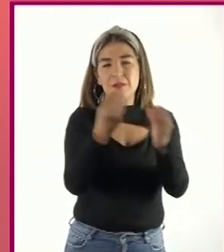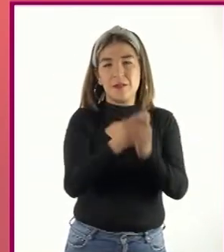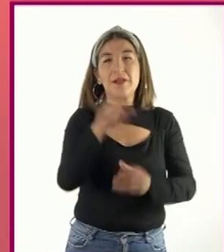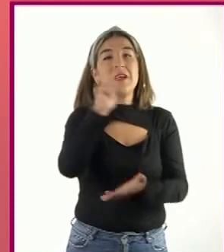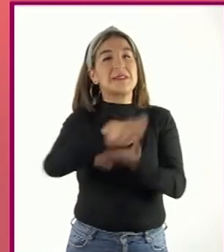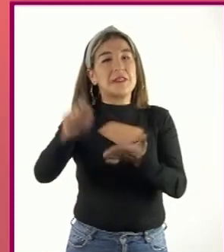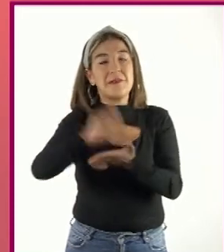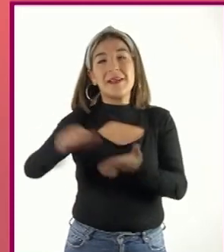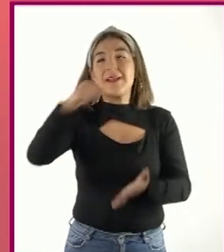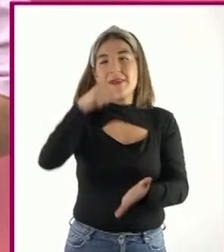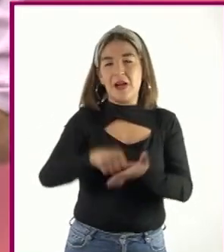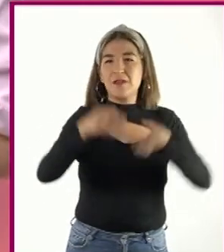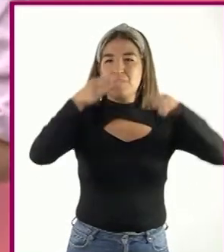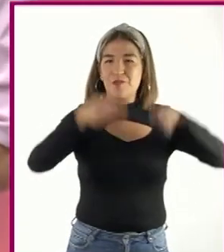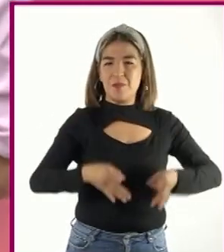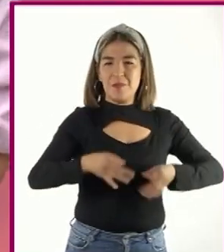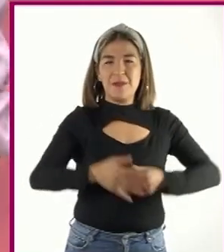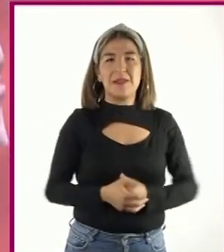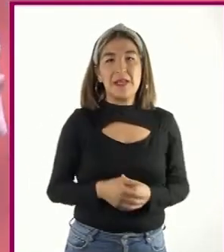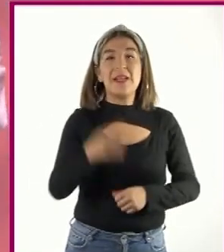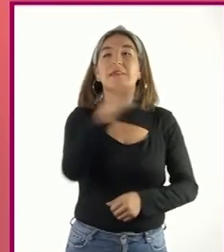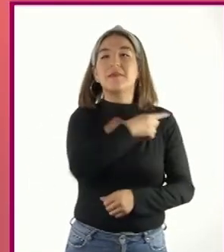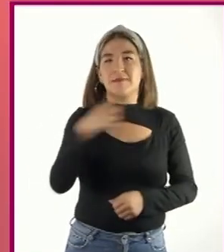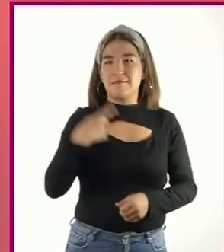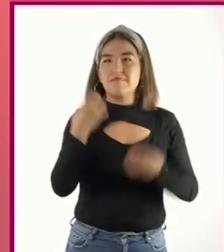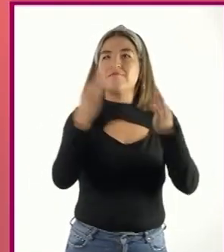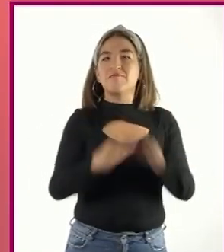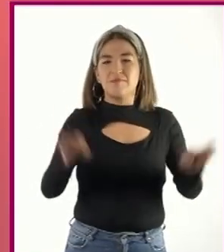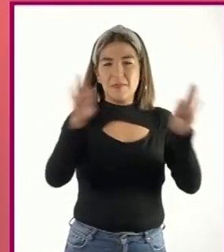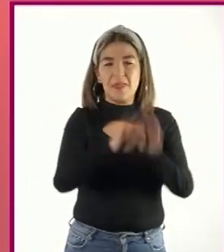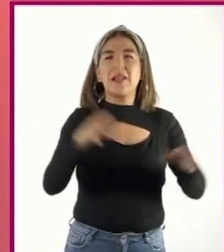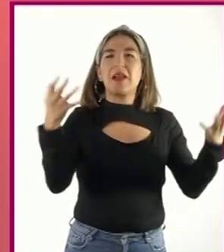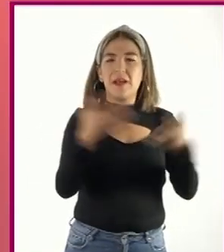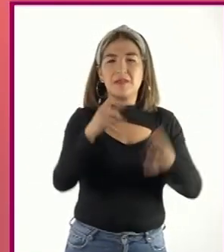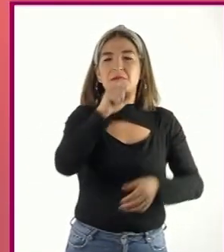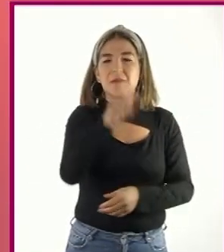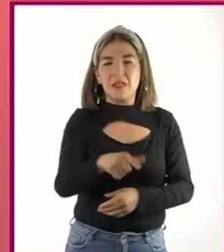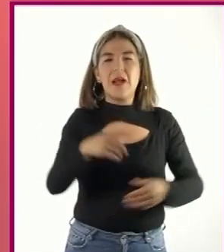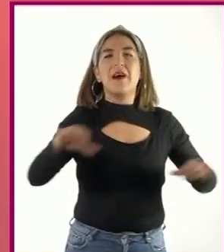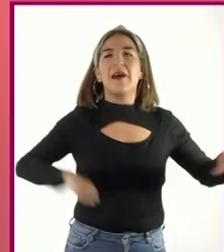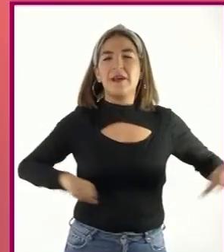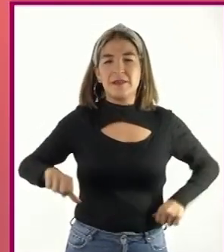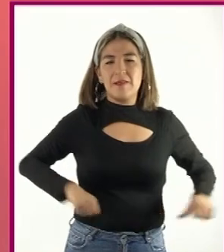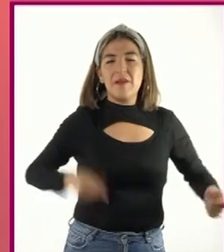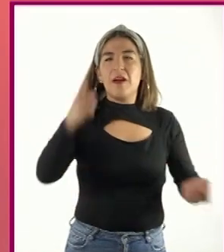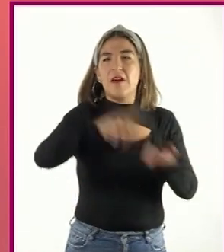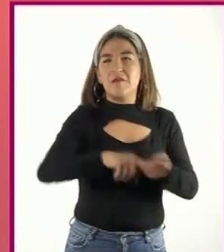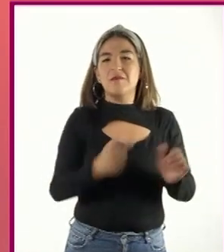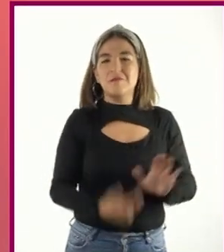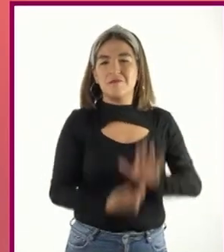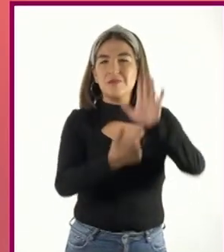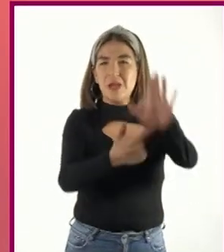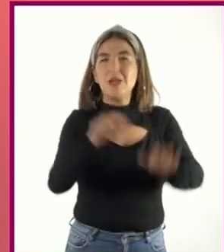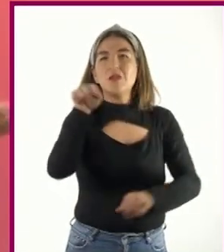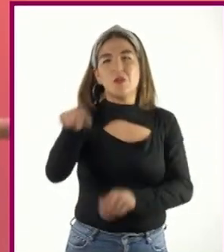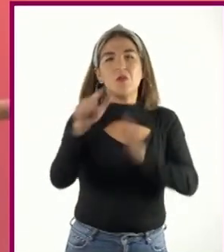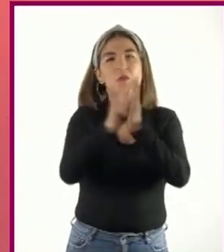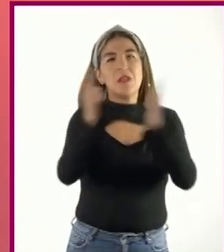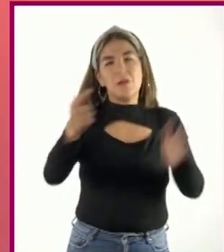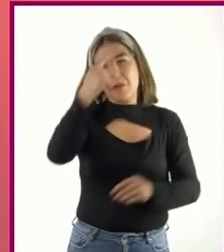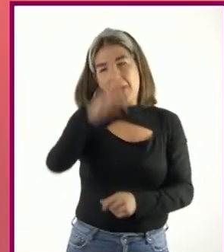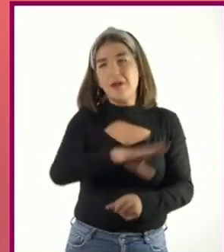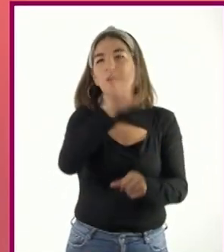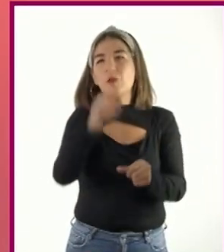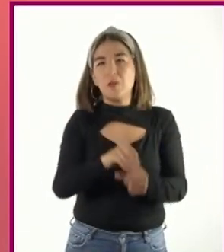escribir cartas formales. Es importante que también realicen las actividades que les presentan en su libro para